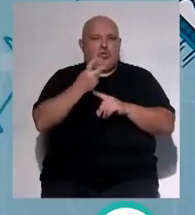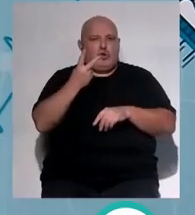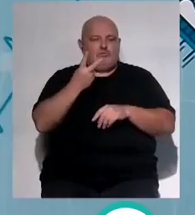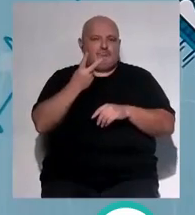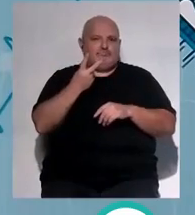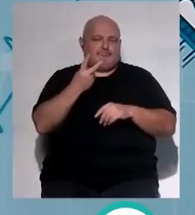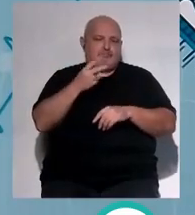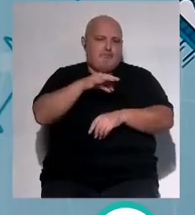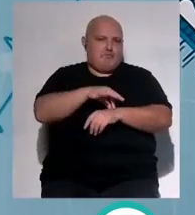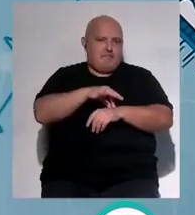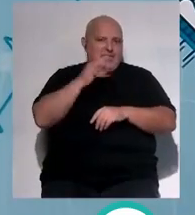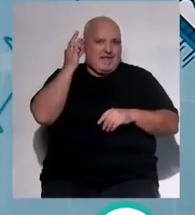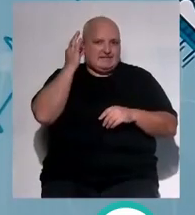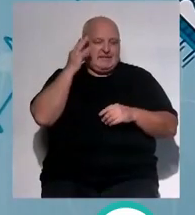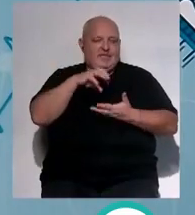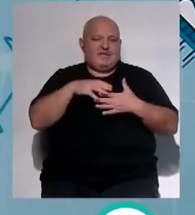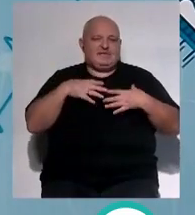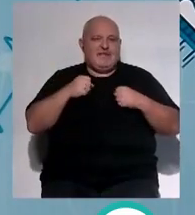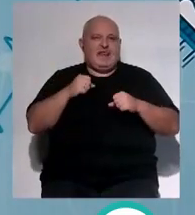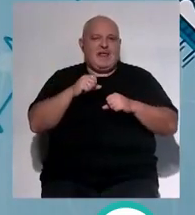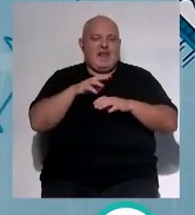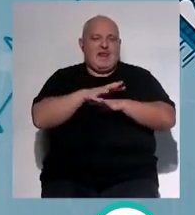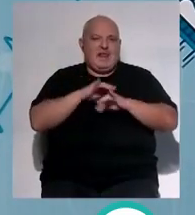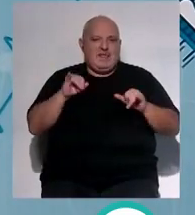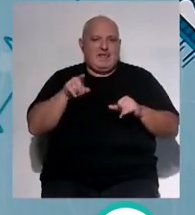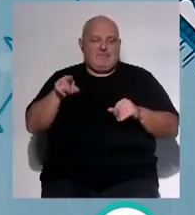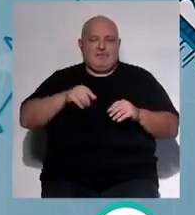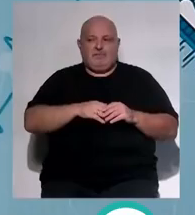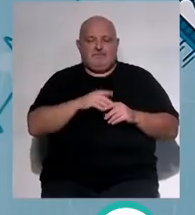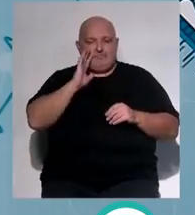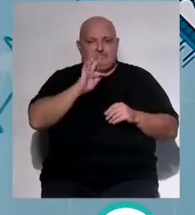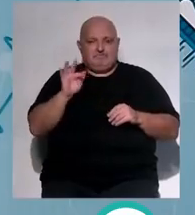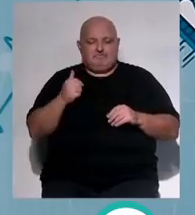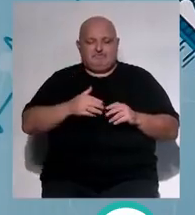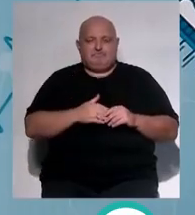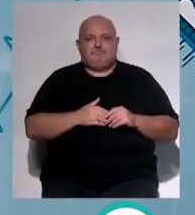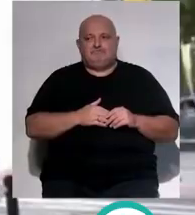dos médicas del centro de salud de la barriada de La Paz lo vemos